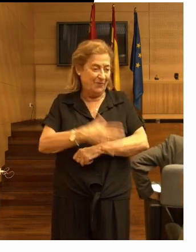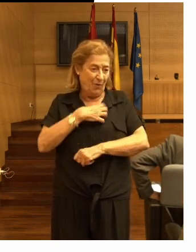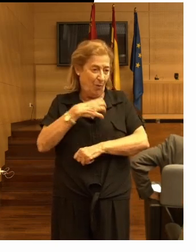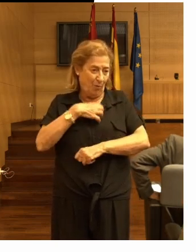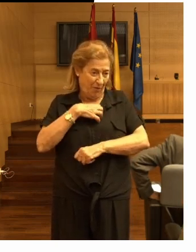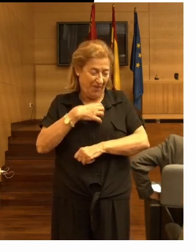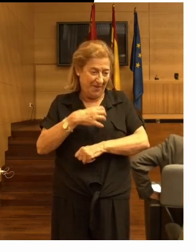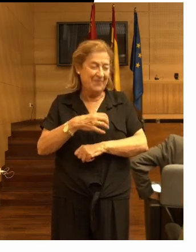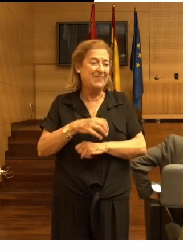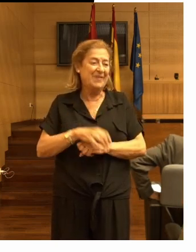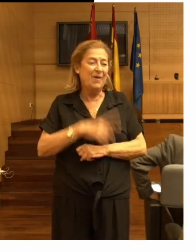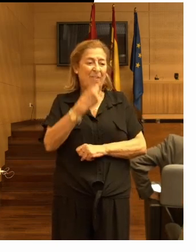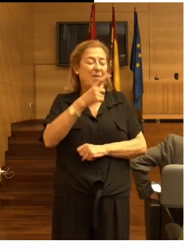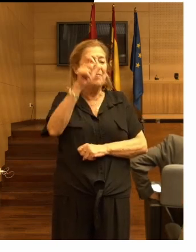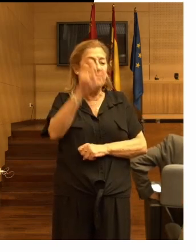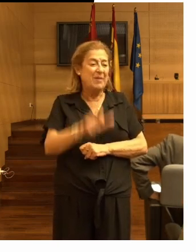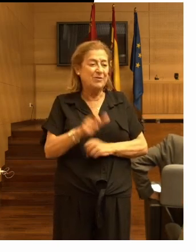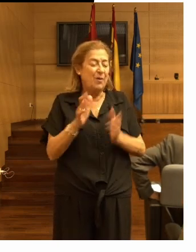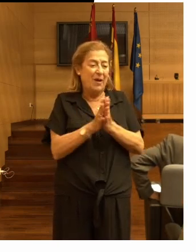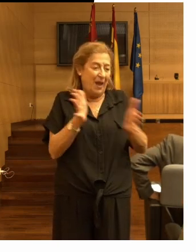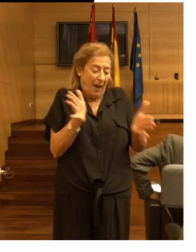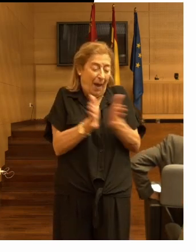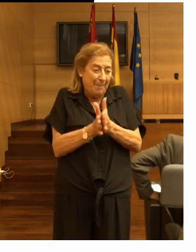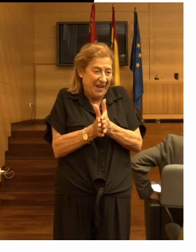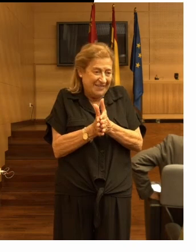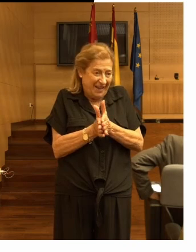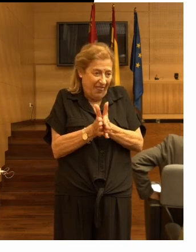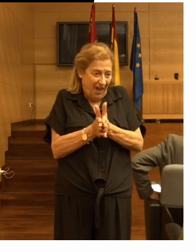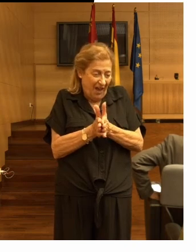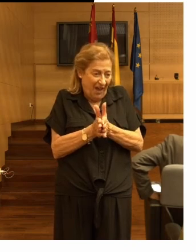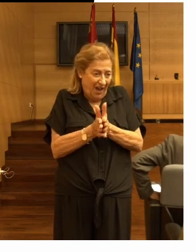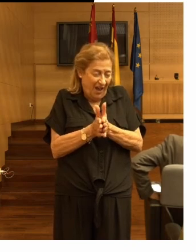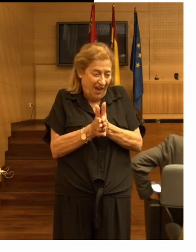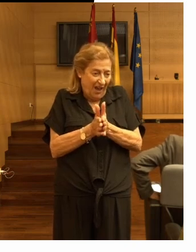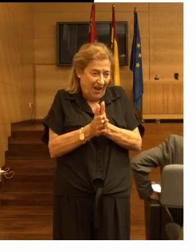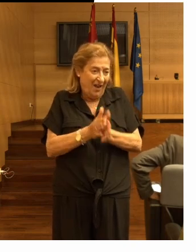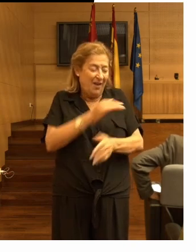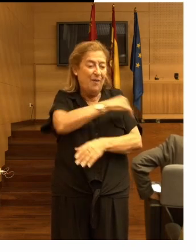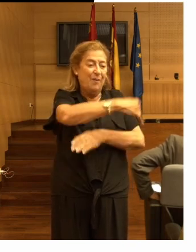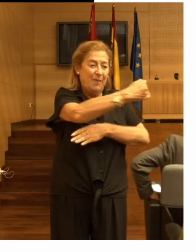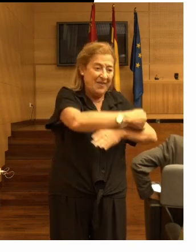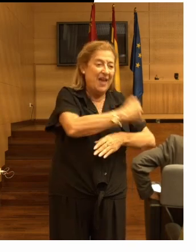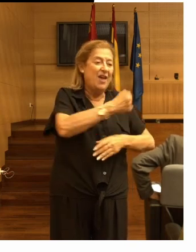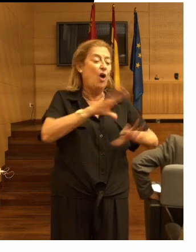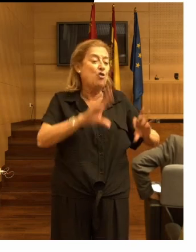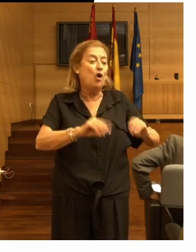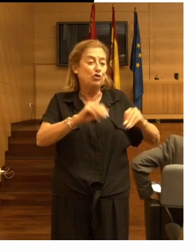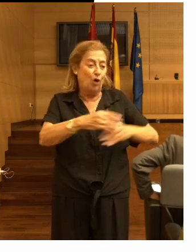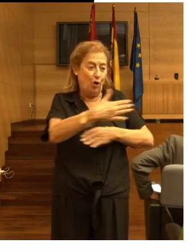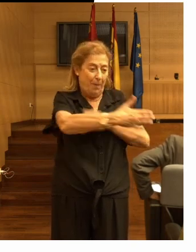aquí tenemos una persona que está aplastada entre el barandal y el colchón